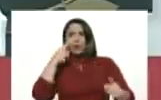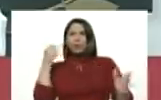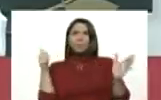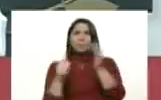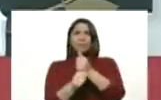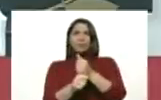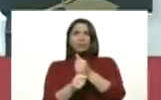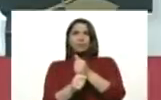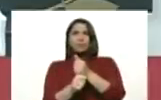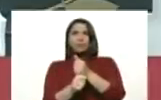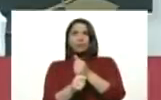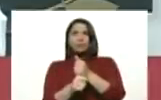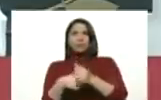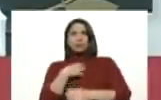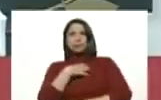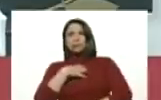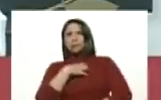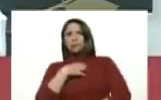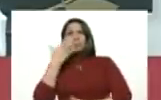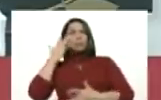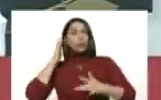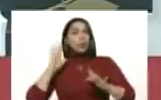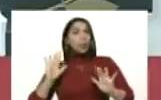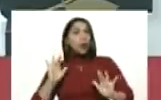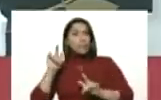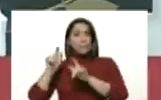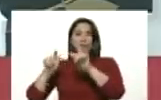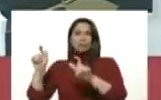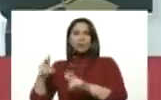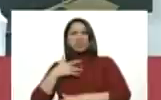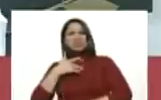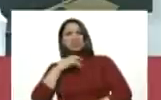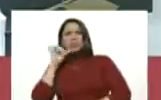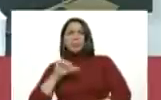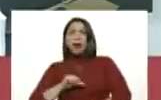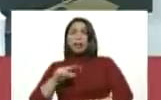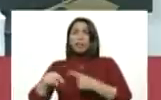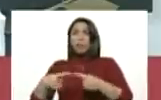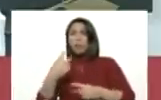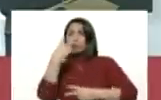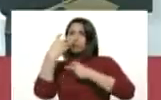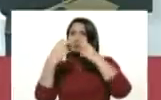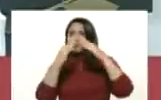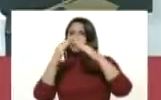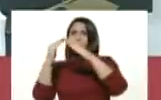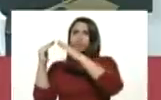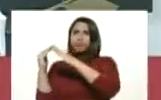los síntomas probables. Y después ir a la visita casa por casa.